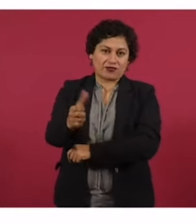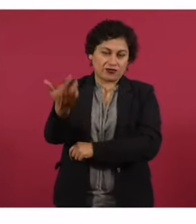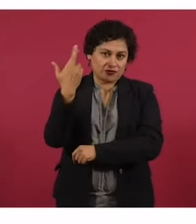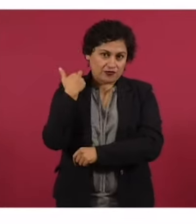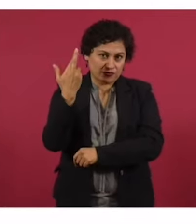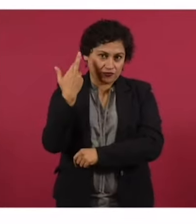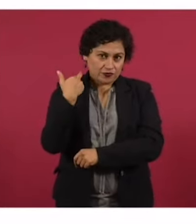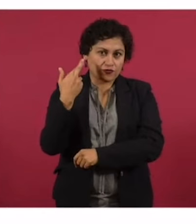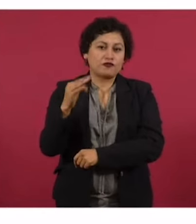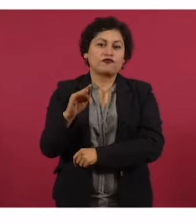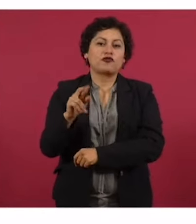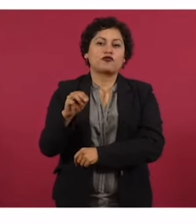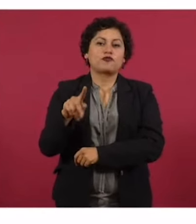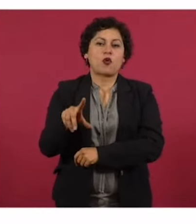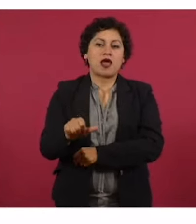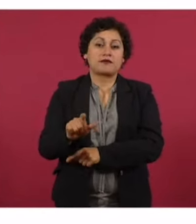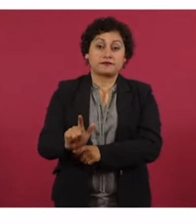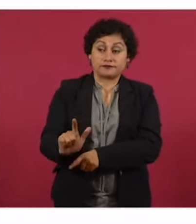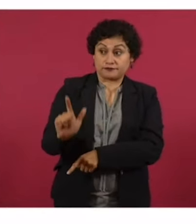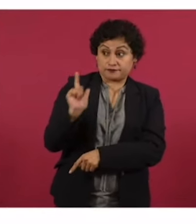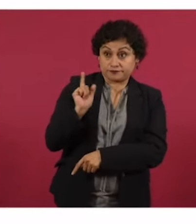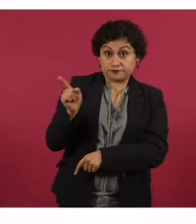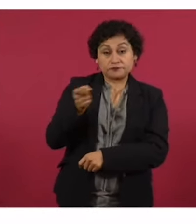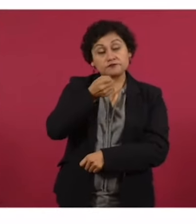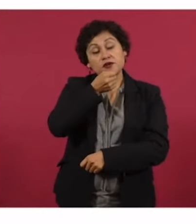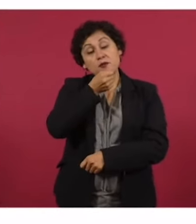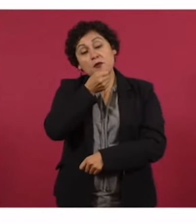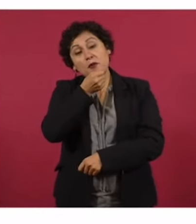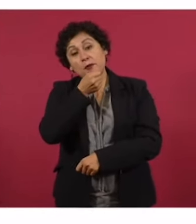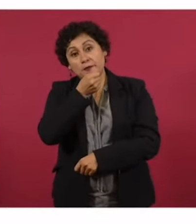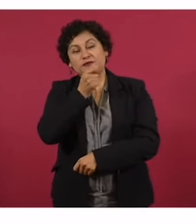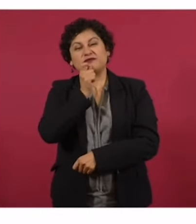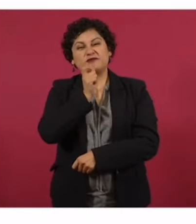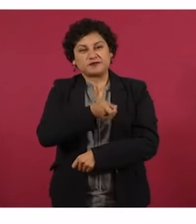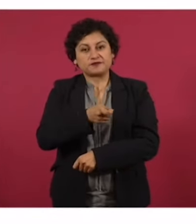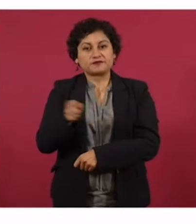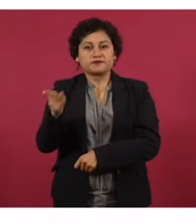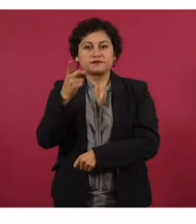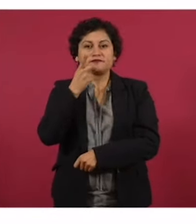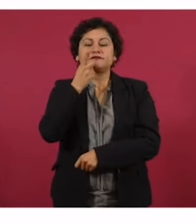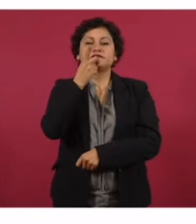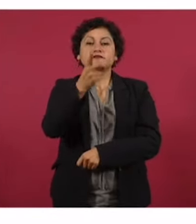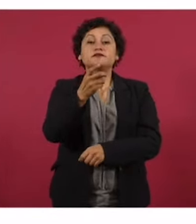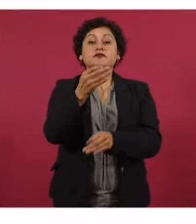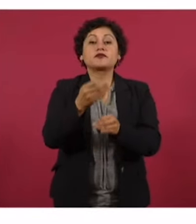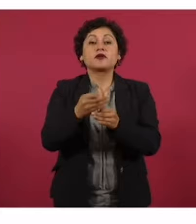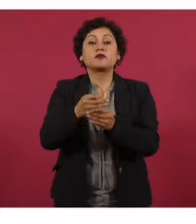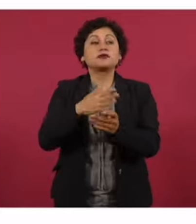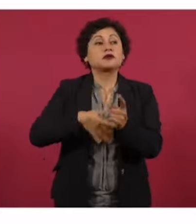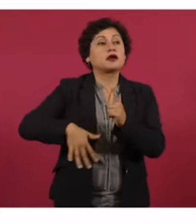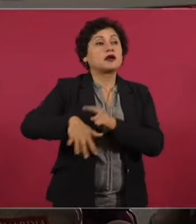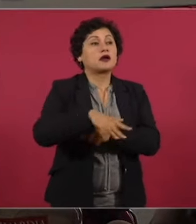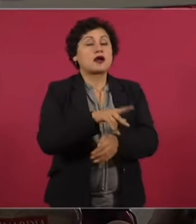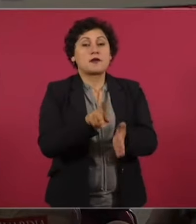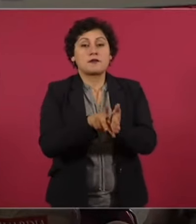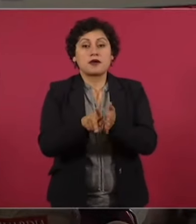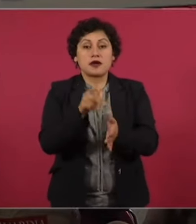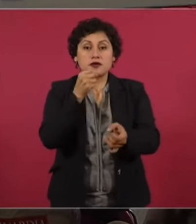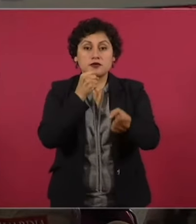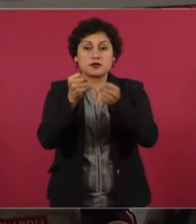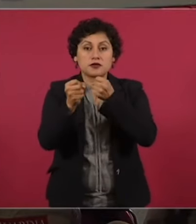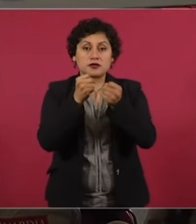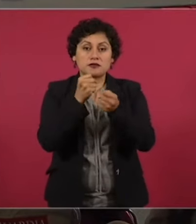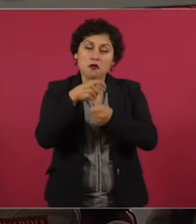lunes dijo, sobre todo en estos tiempos en el que el periodismo está bajo acoso, bajo amenaza